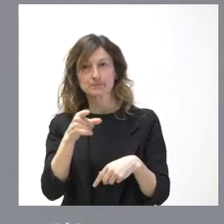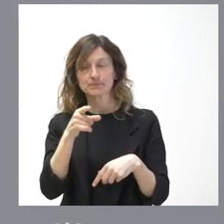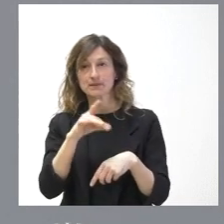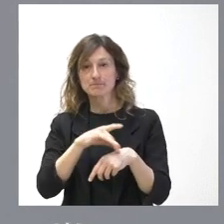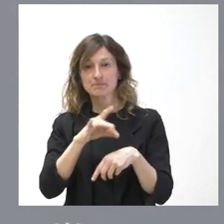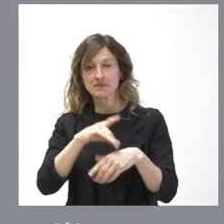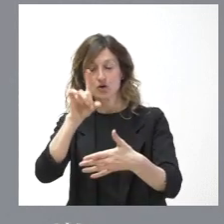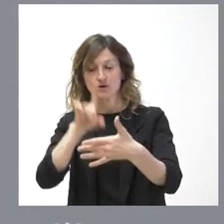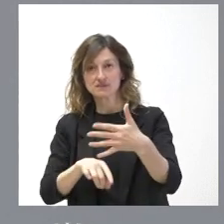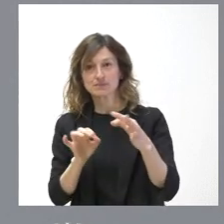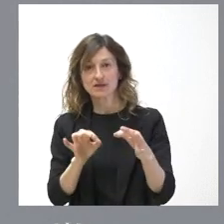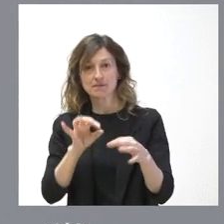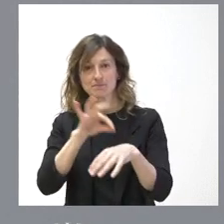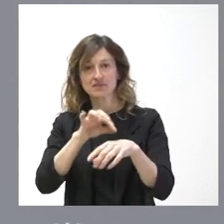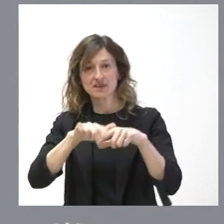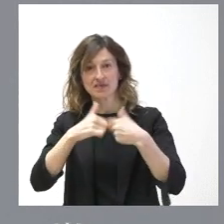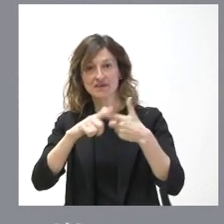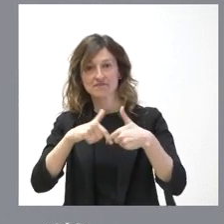de especialidad de medicina de familia